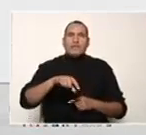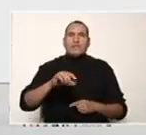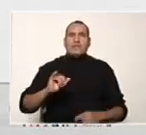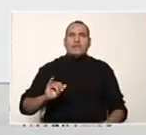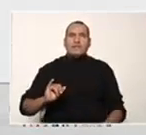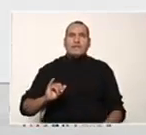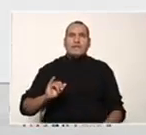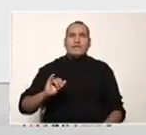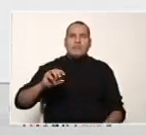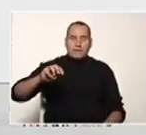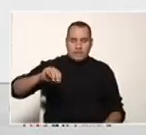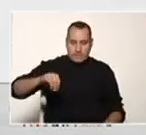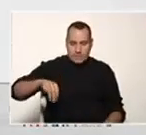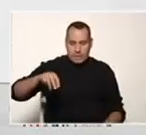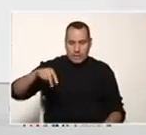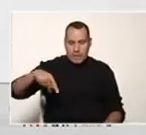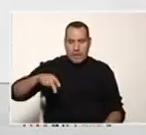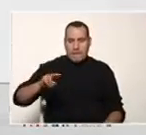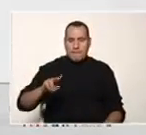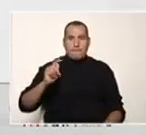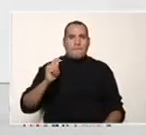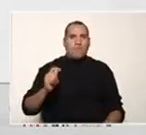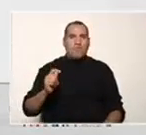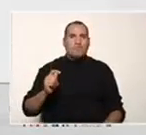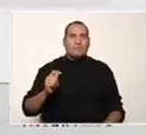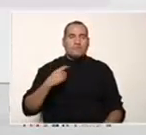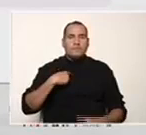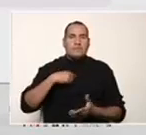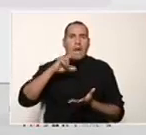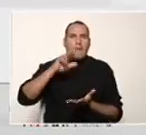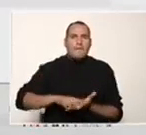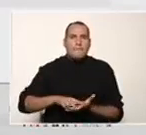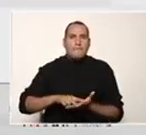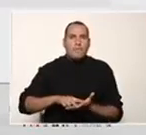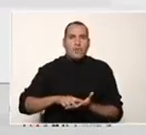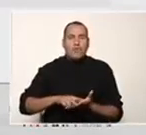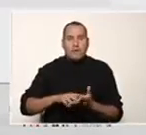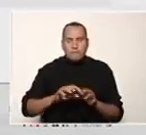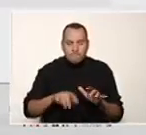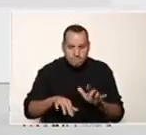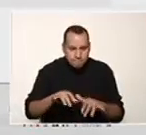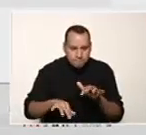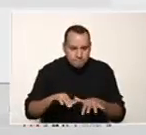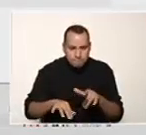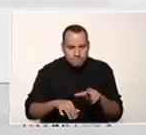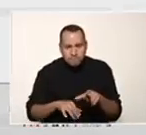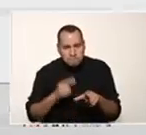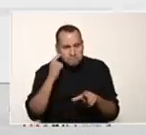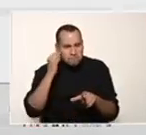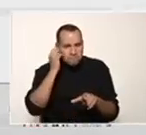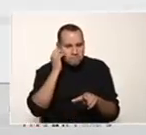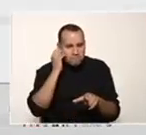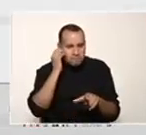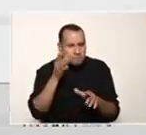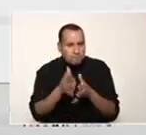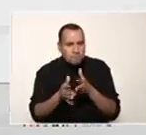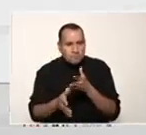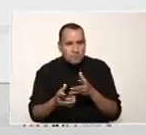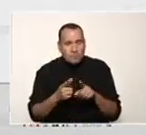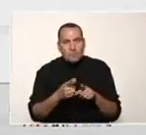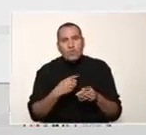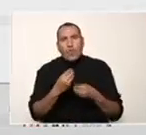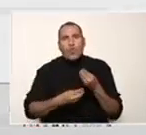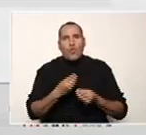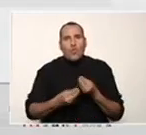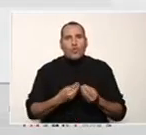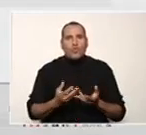Ahora bien, el programa debe validar a través de ciertas opciones cuál es la opción